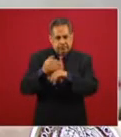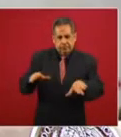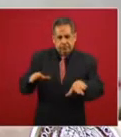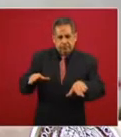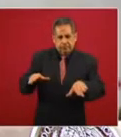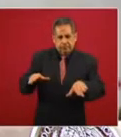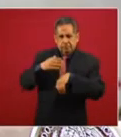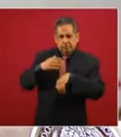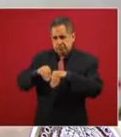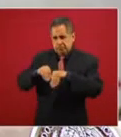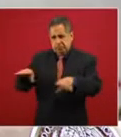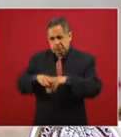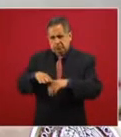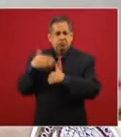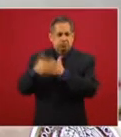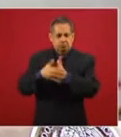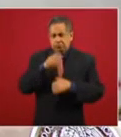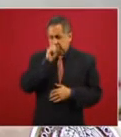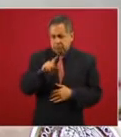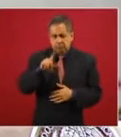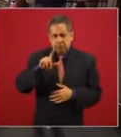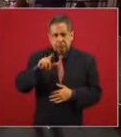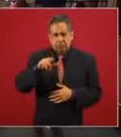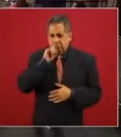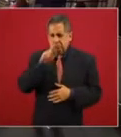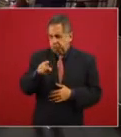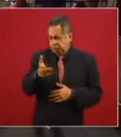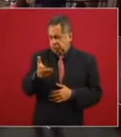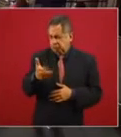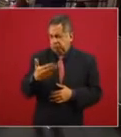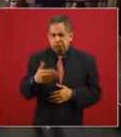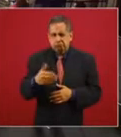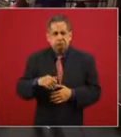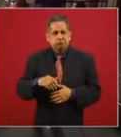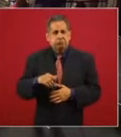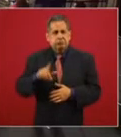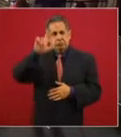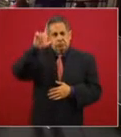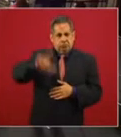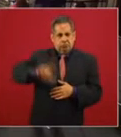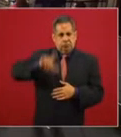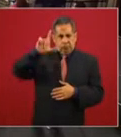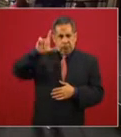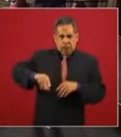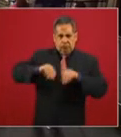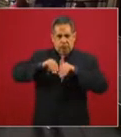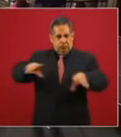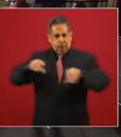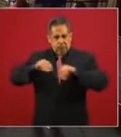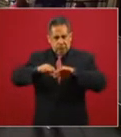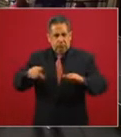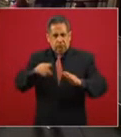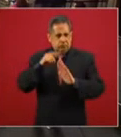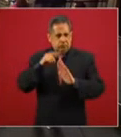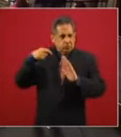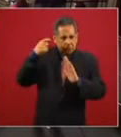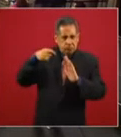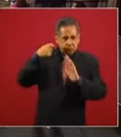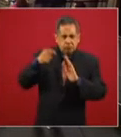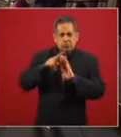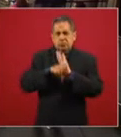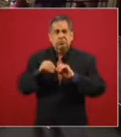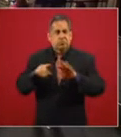sobre esto también lo vamos a hacer todos los lunes vamos a incluir lo del